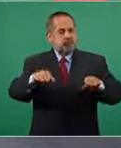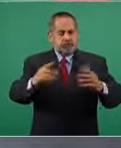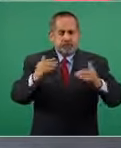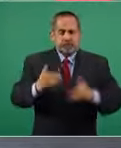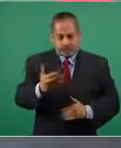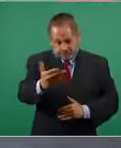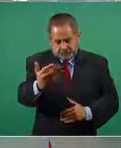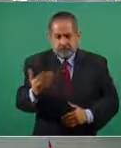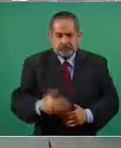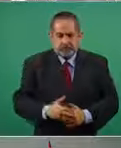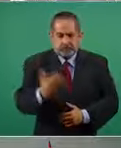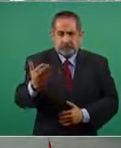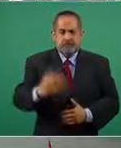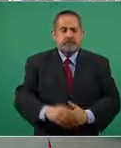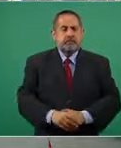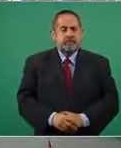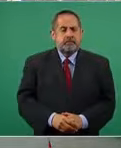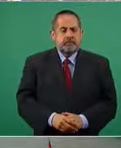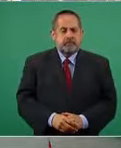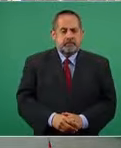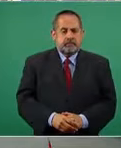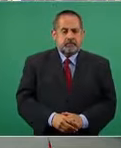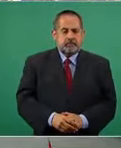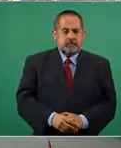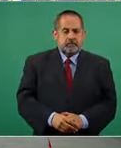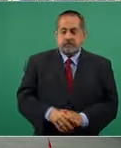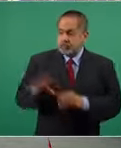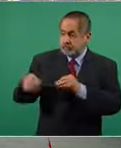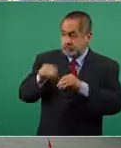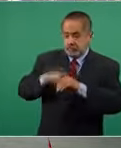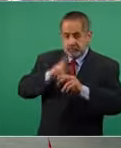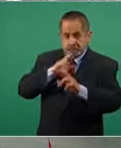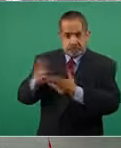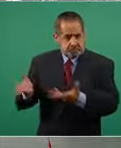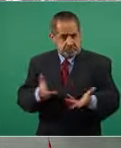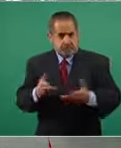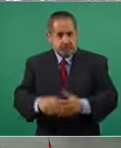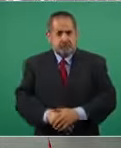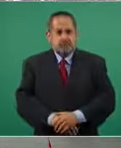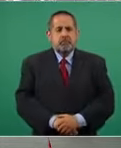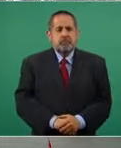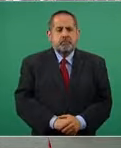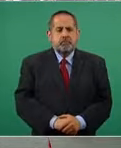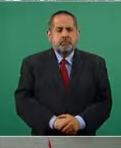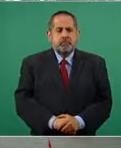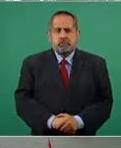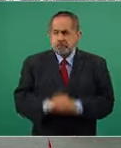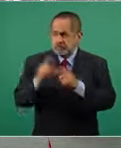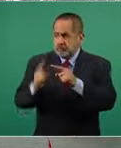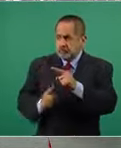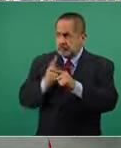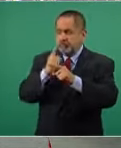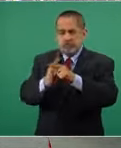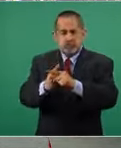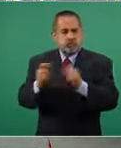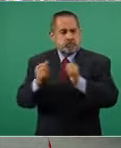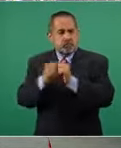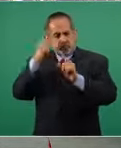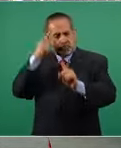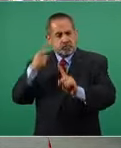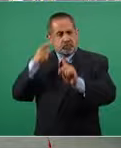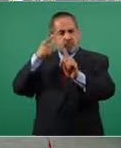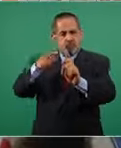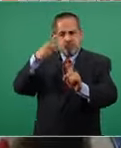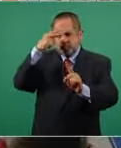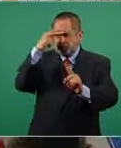muy bien sí perdón presidente no sumándome a lo que es el objetivo de México